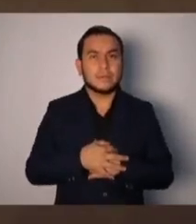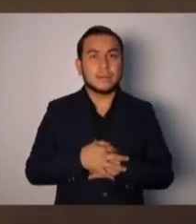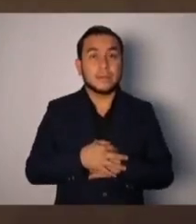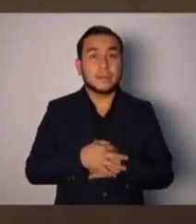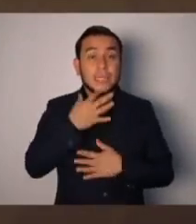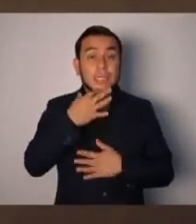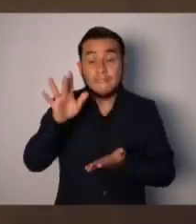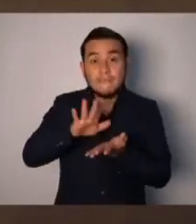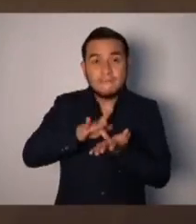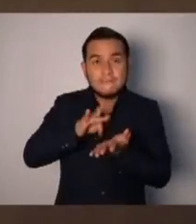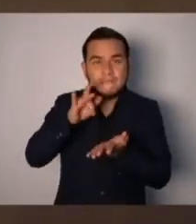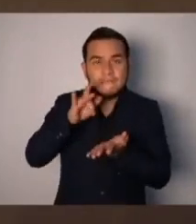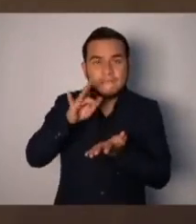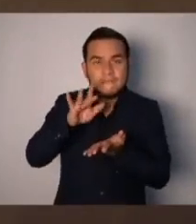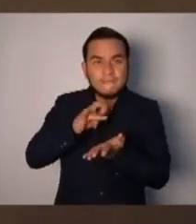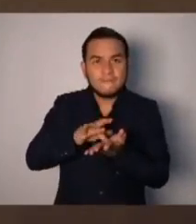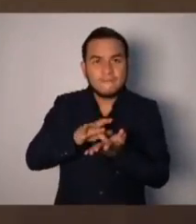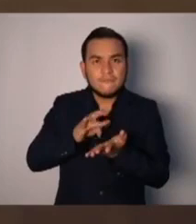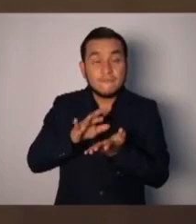Vive del caso.